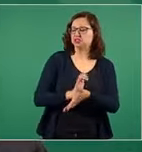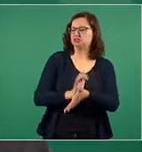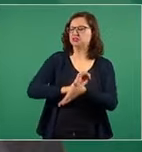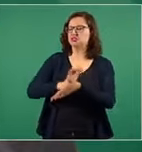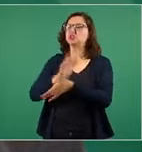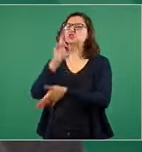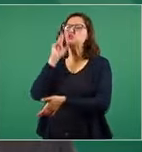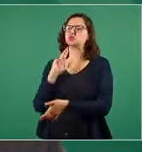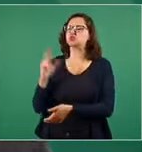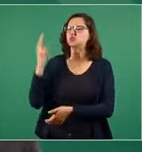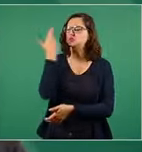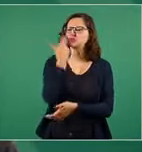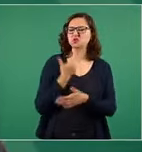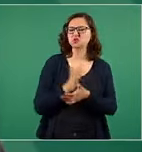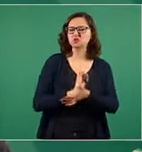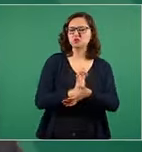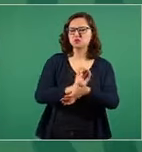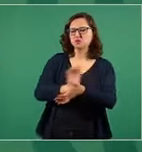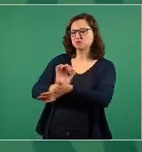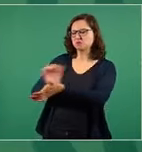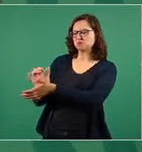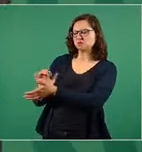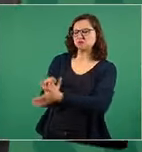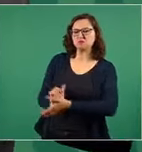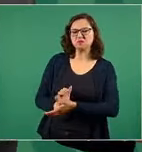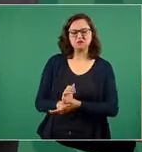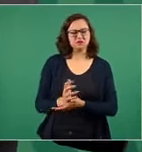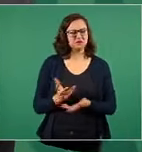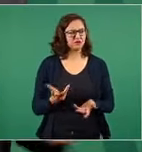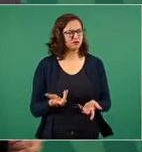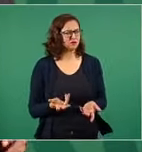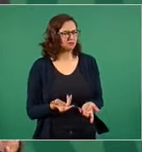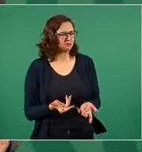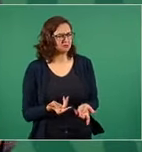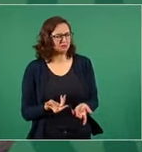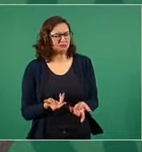nada que ver con las culturas originarias.